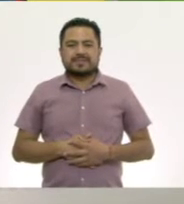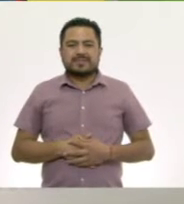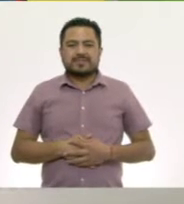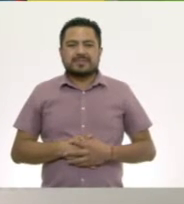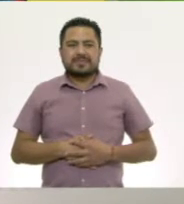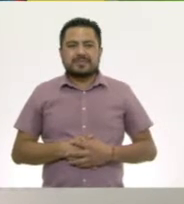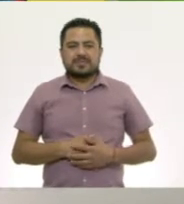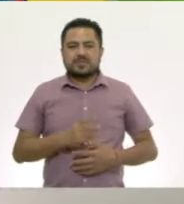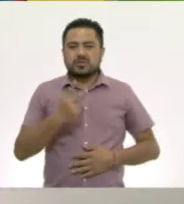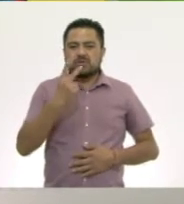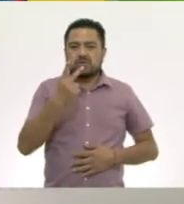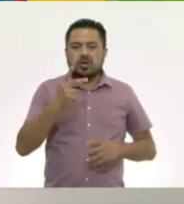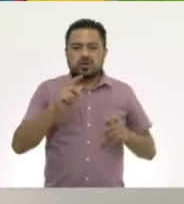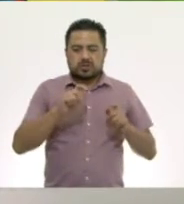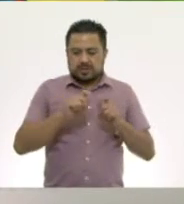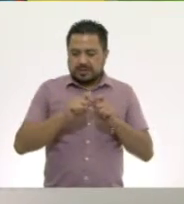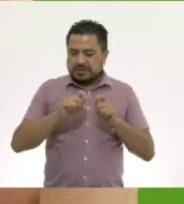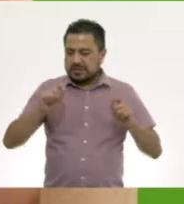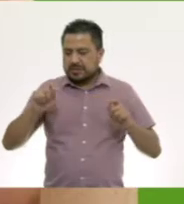Dos ligas.